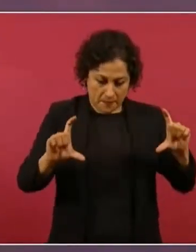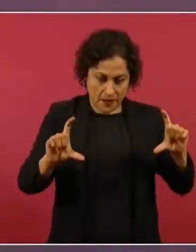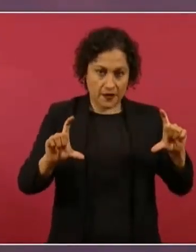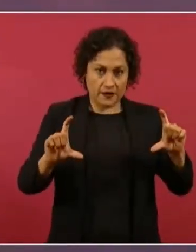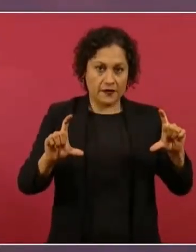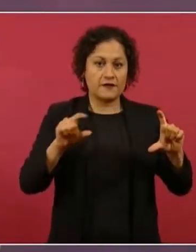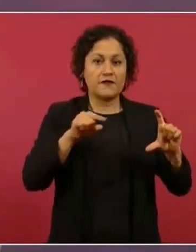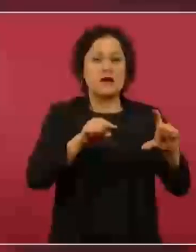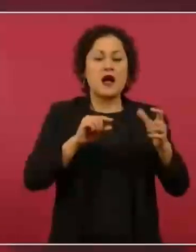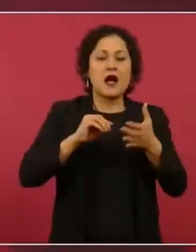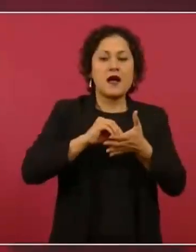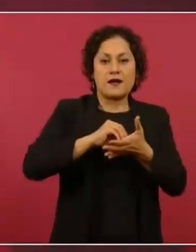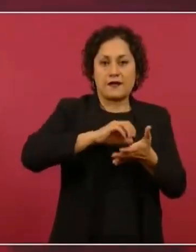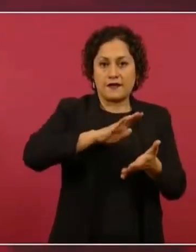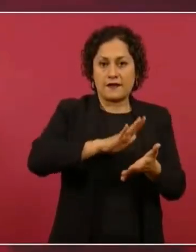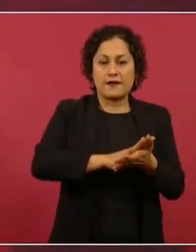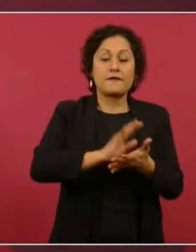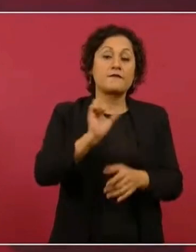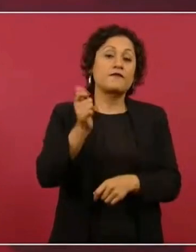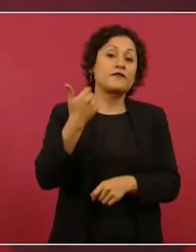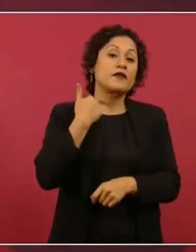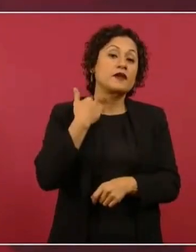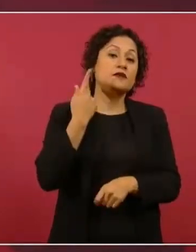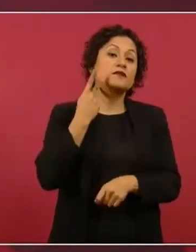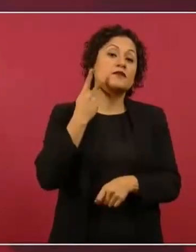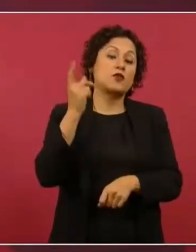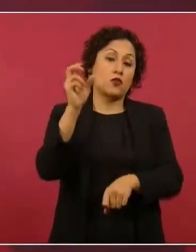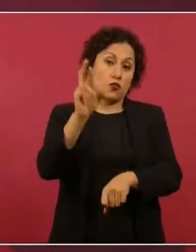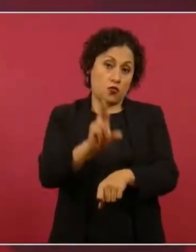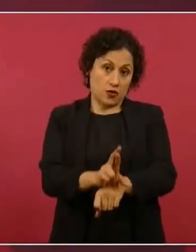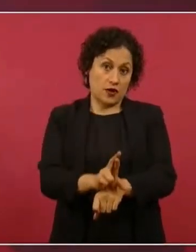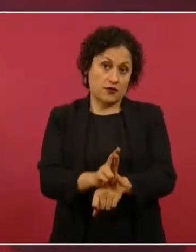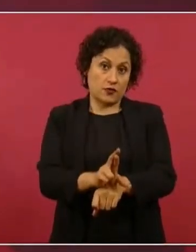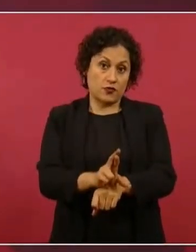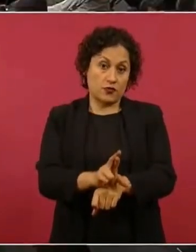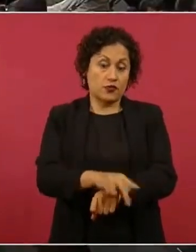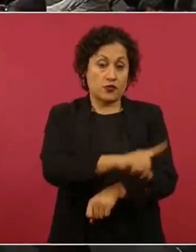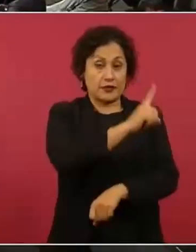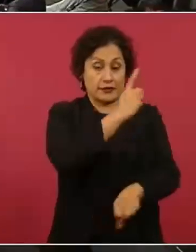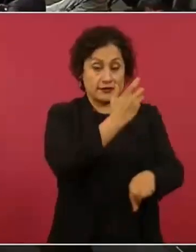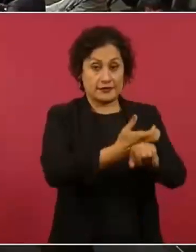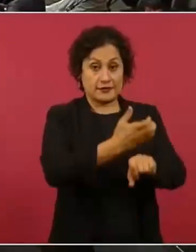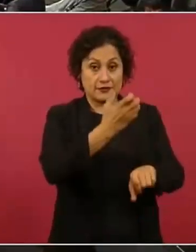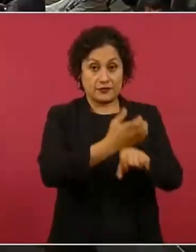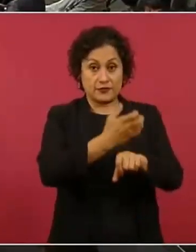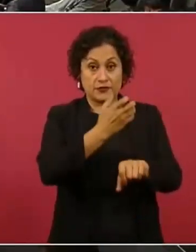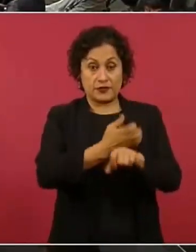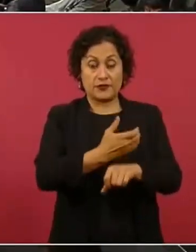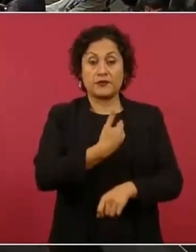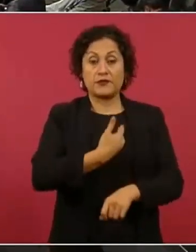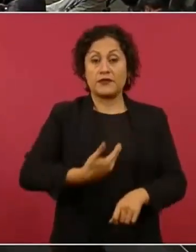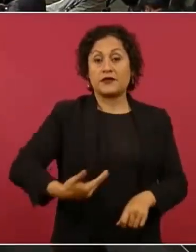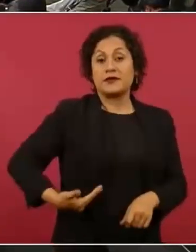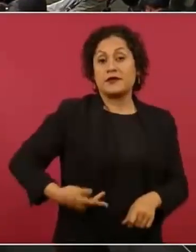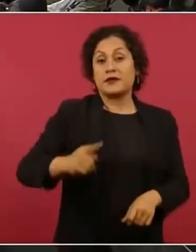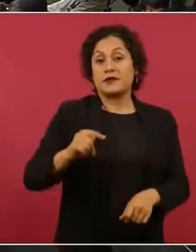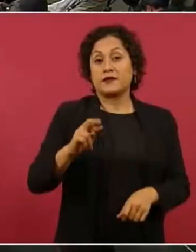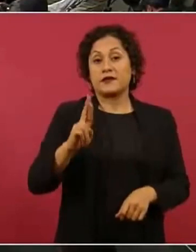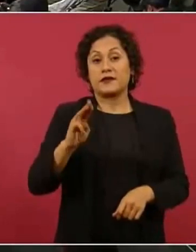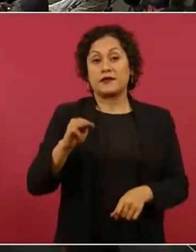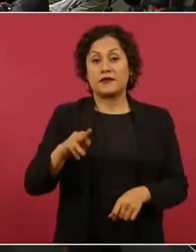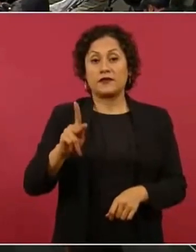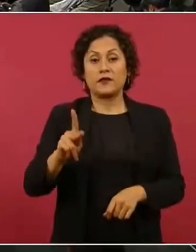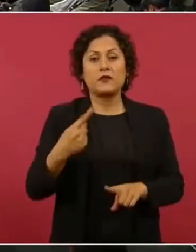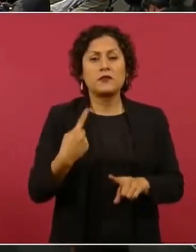exprocurador de Trump, del presidente Trump, Barrett,